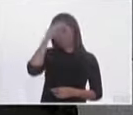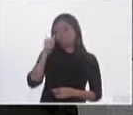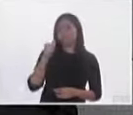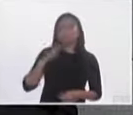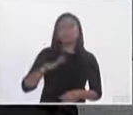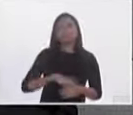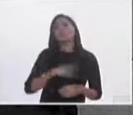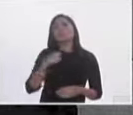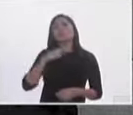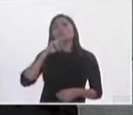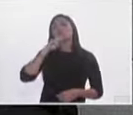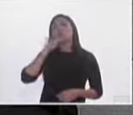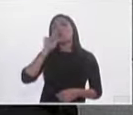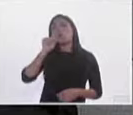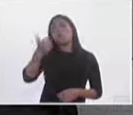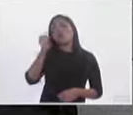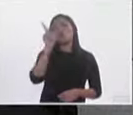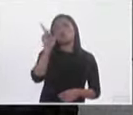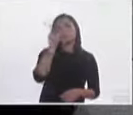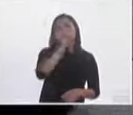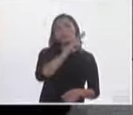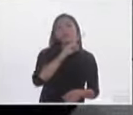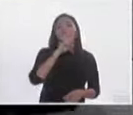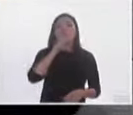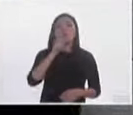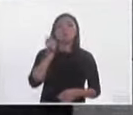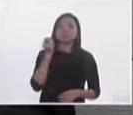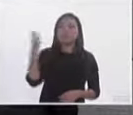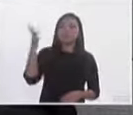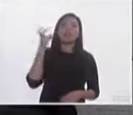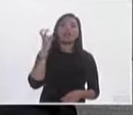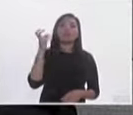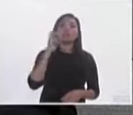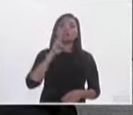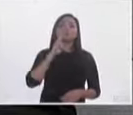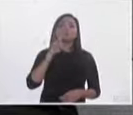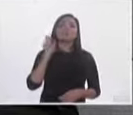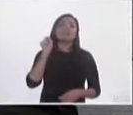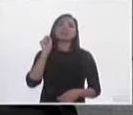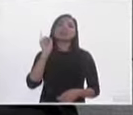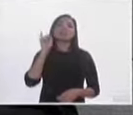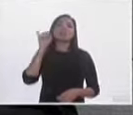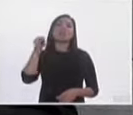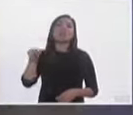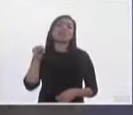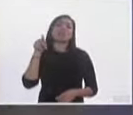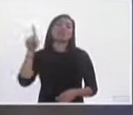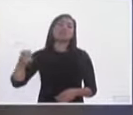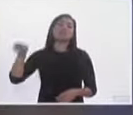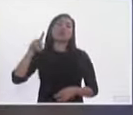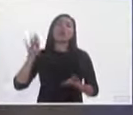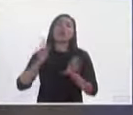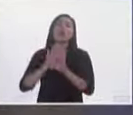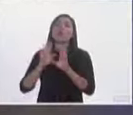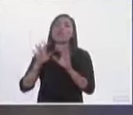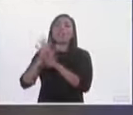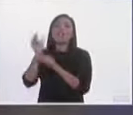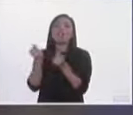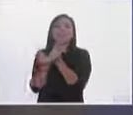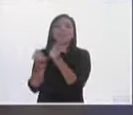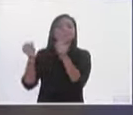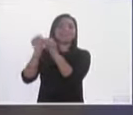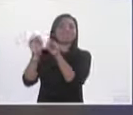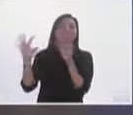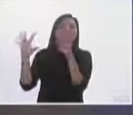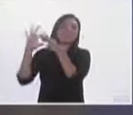versión de otros analistas que habría que determinarlos como sin aval de partidos y no independientes. Maestro. Sí,